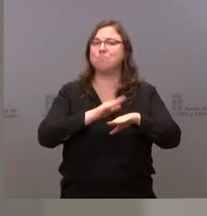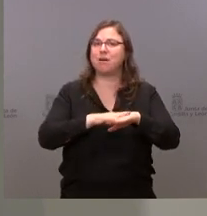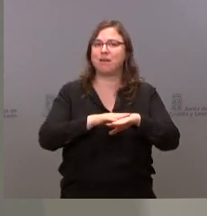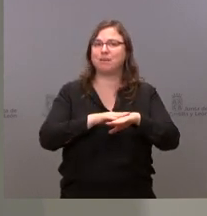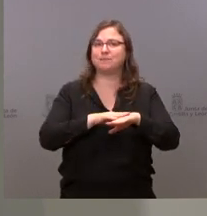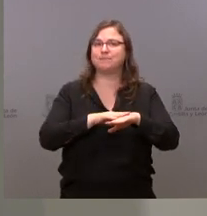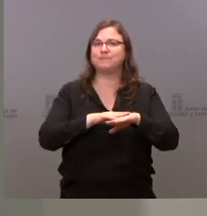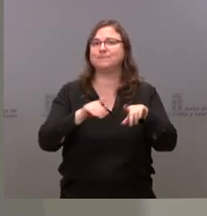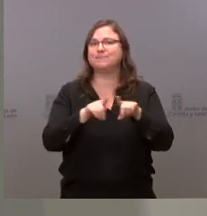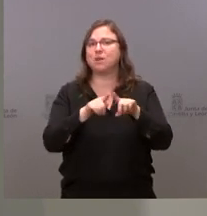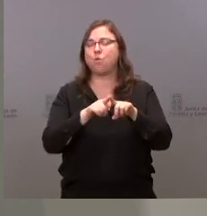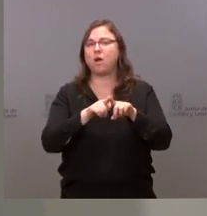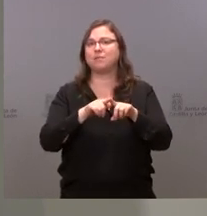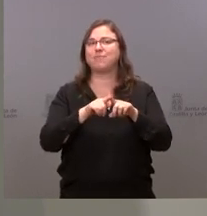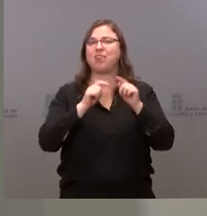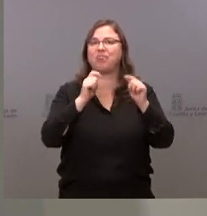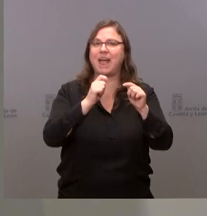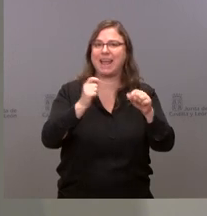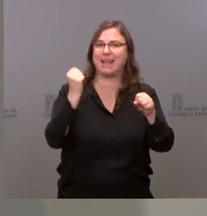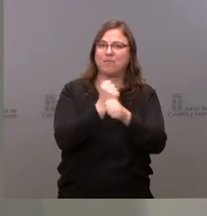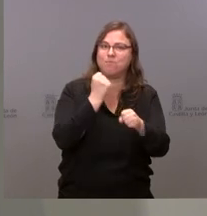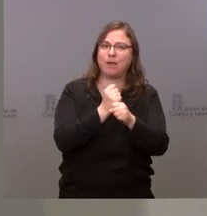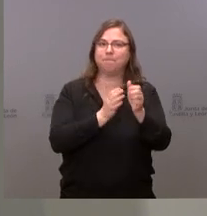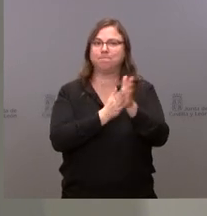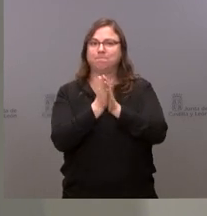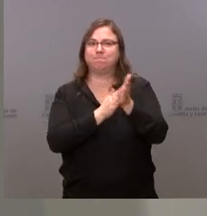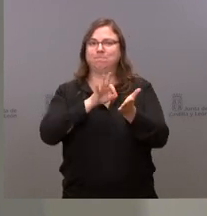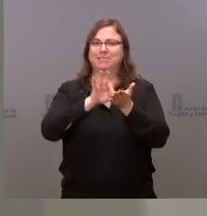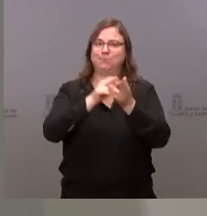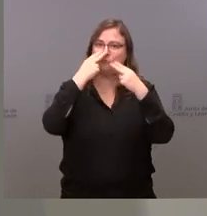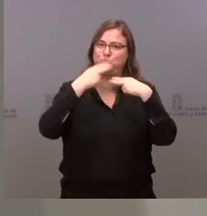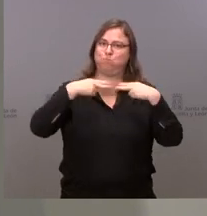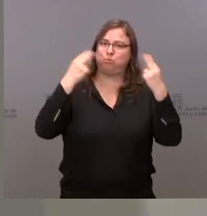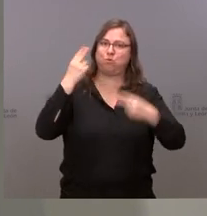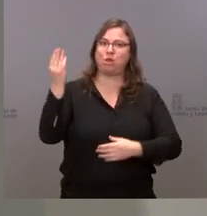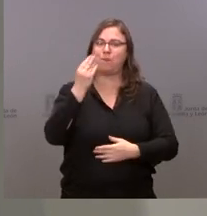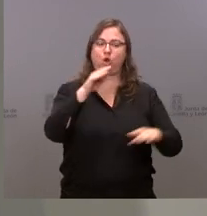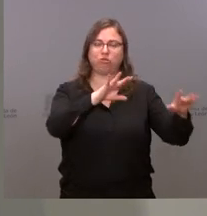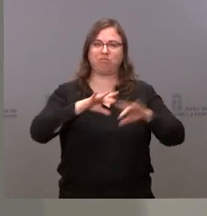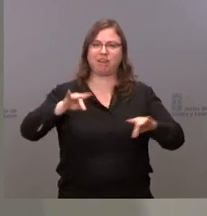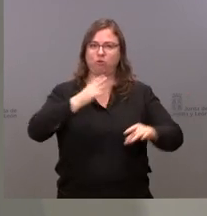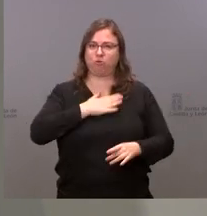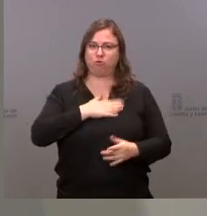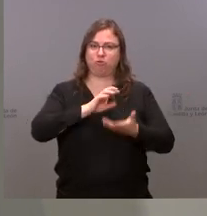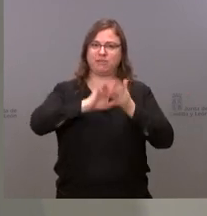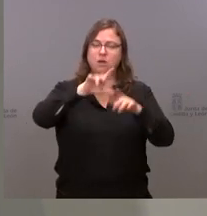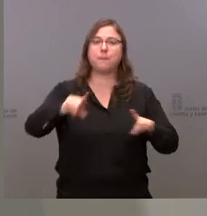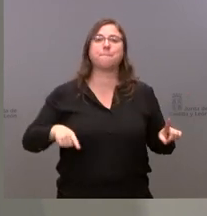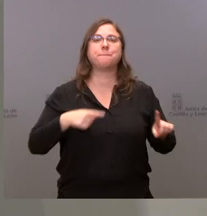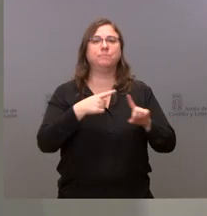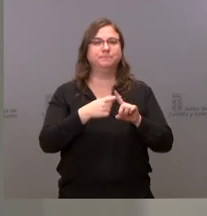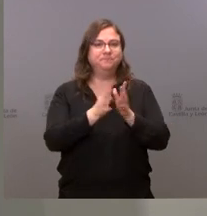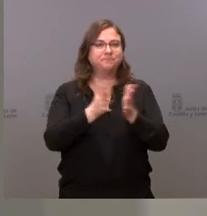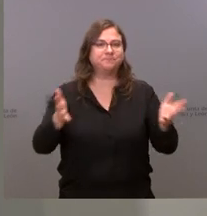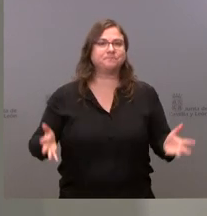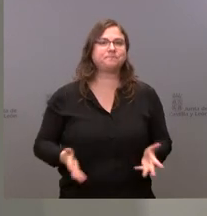el empleo, para favorecer la prestación de servicios públicos en el territorio y para favorecer, en definitivamente,